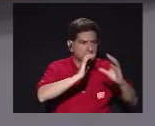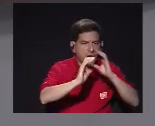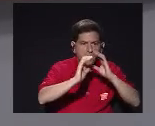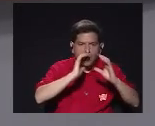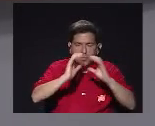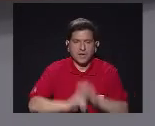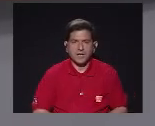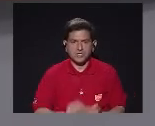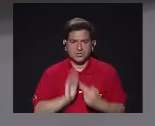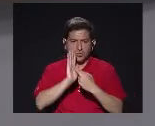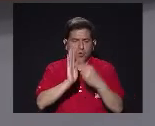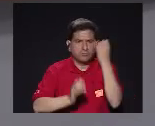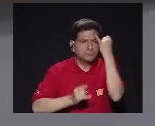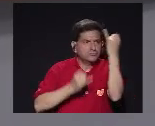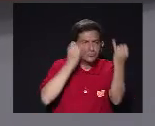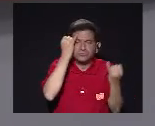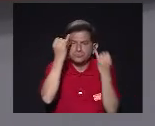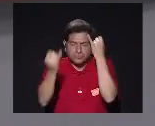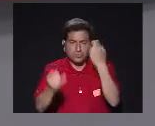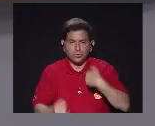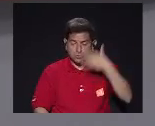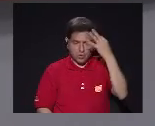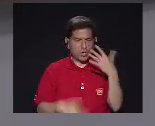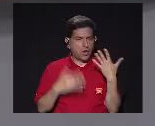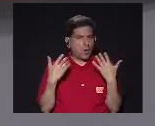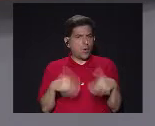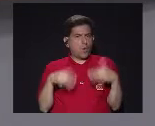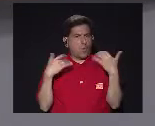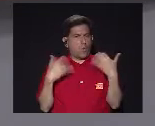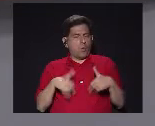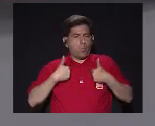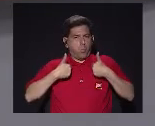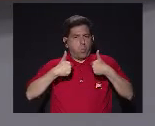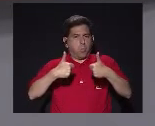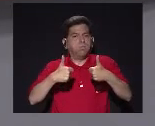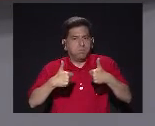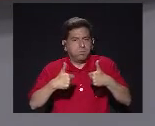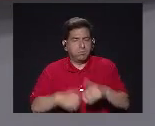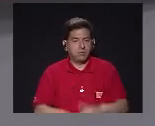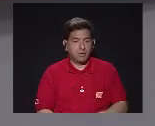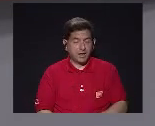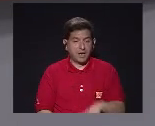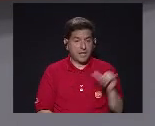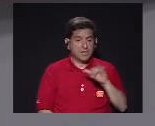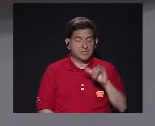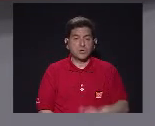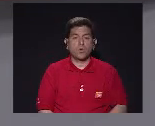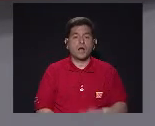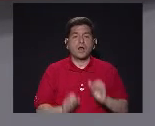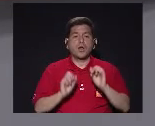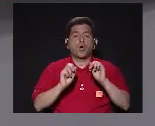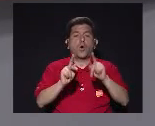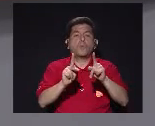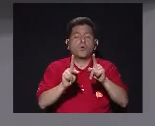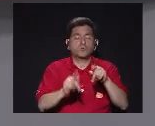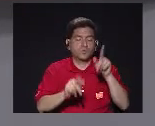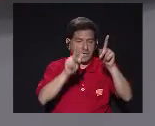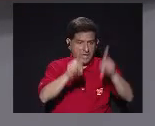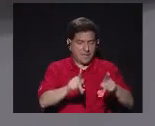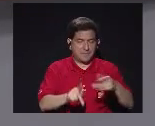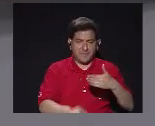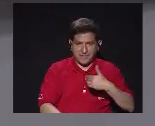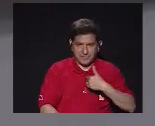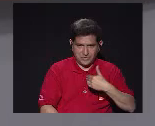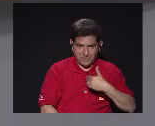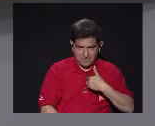Comunicación Que represente ideas Me parece que es alucinante Porque es una ventana Es una puerta Es una oportunidad Que esa persona